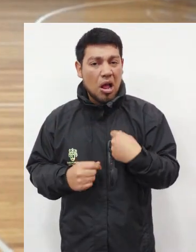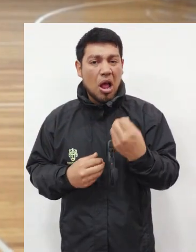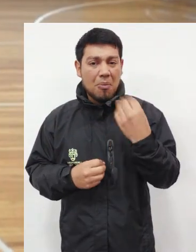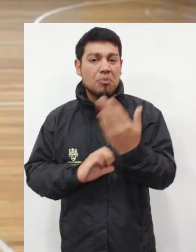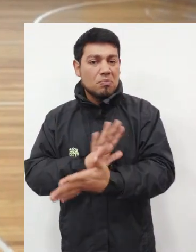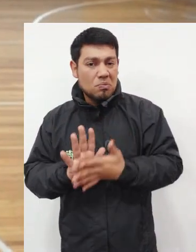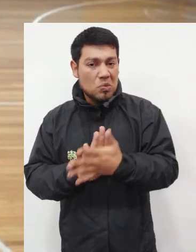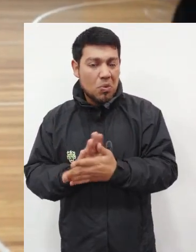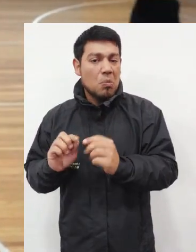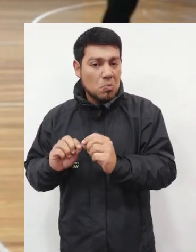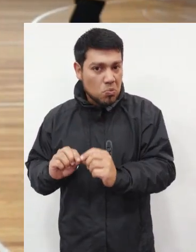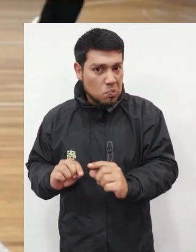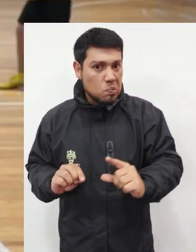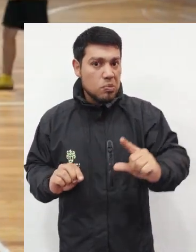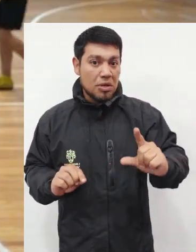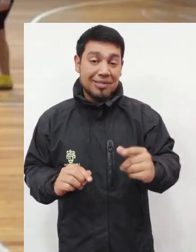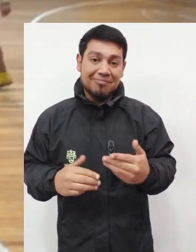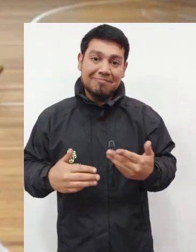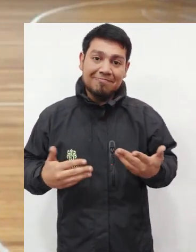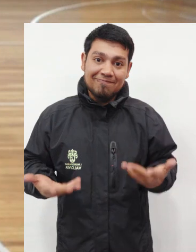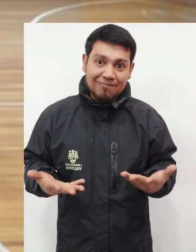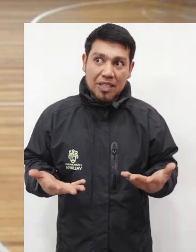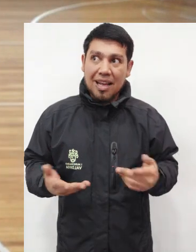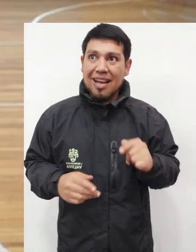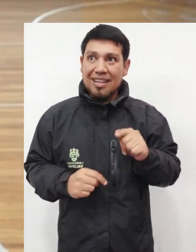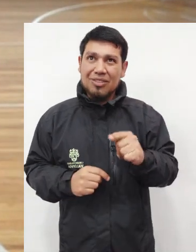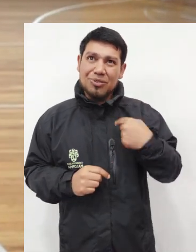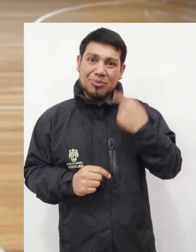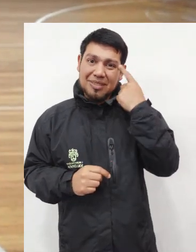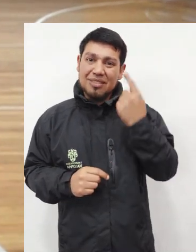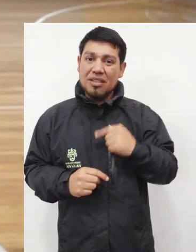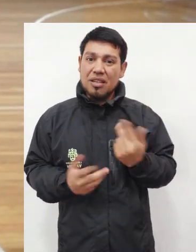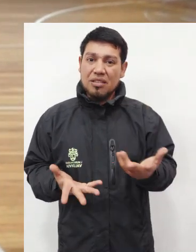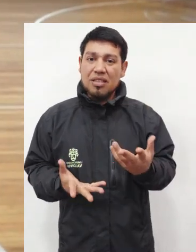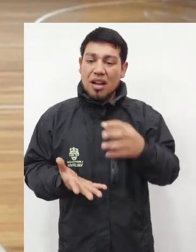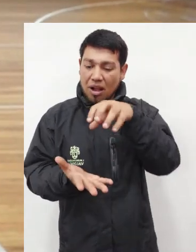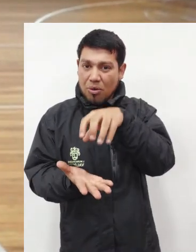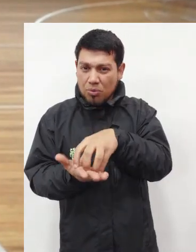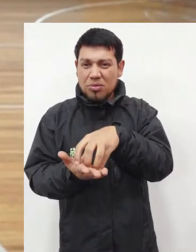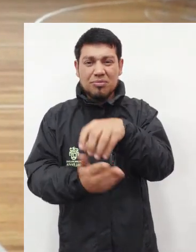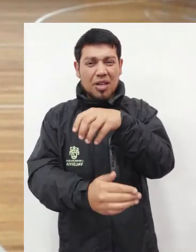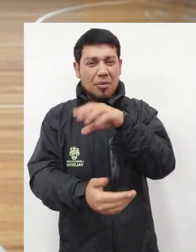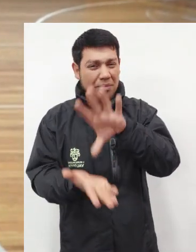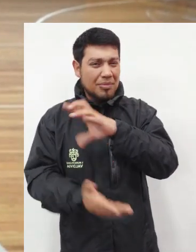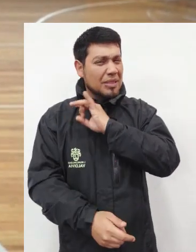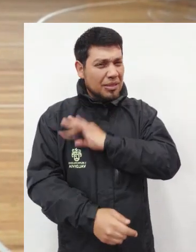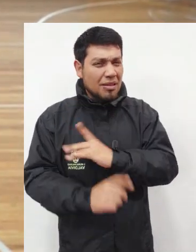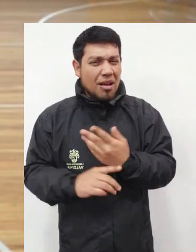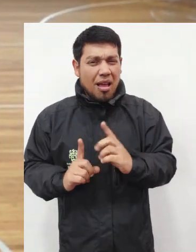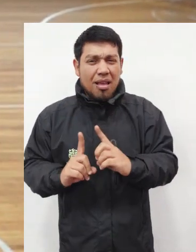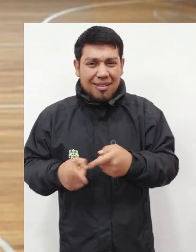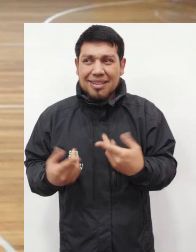aprender lo que es la lengua de diseño, que es algo que lamentablemente falta todavía que la gente